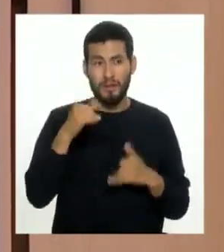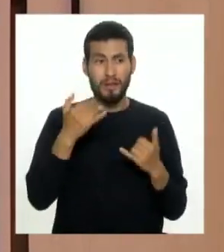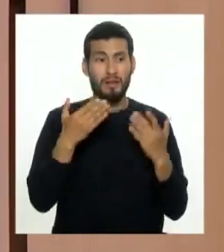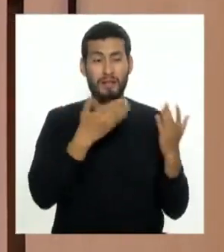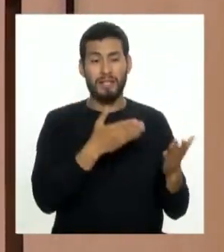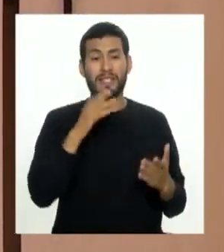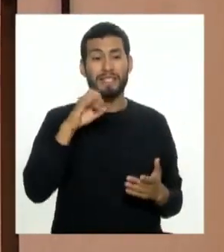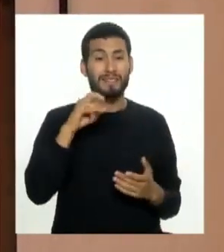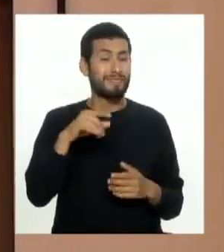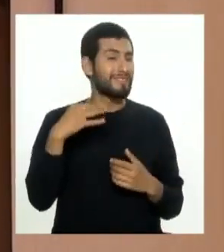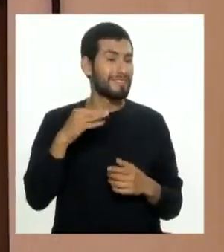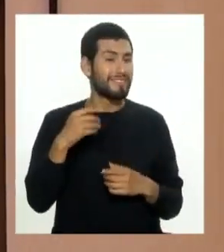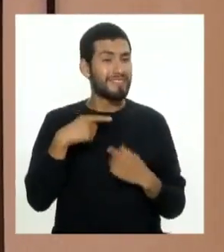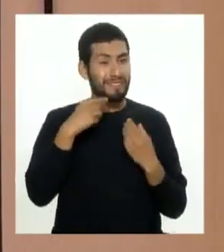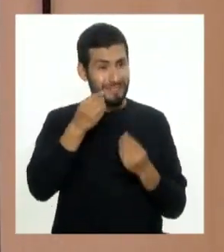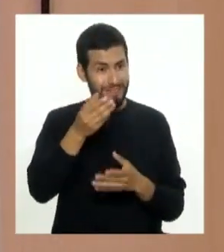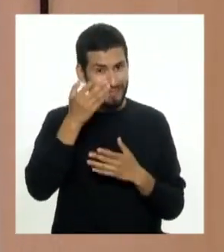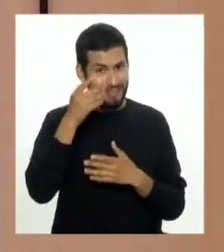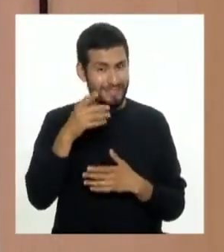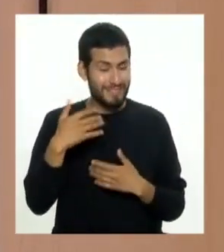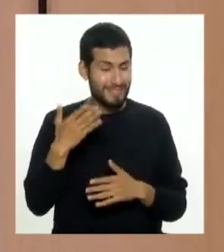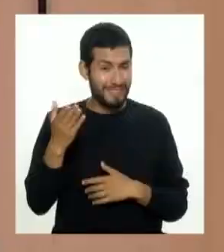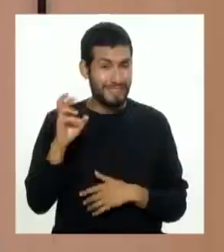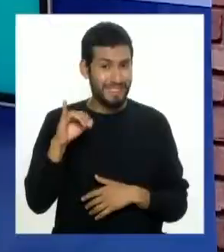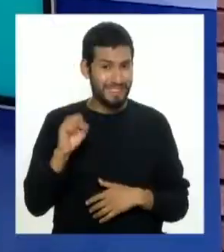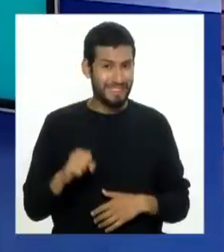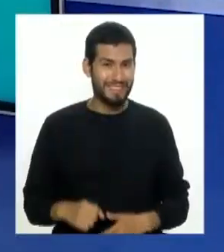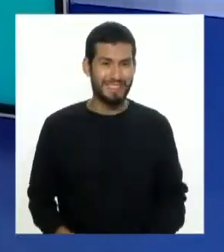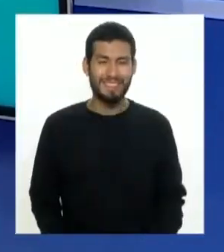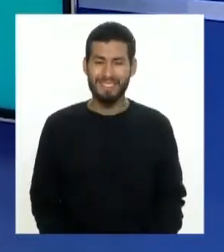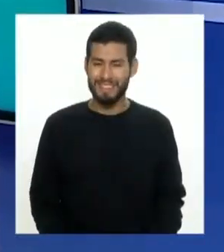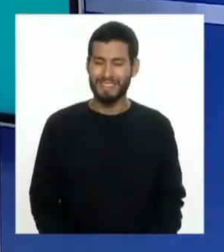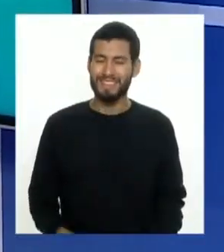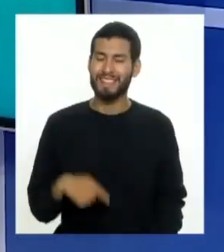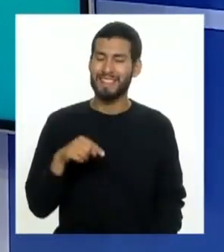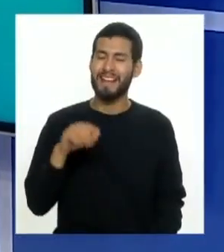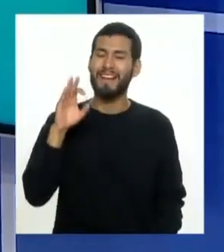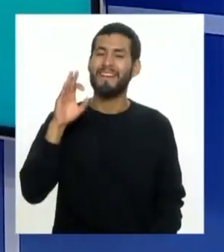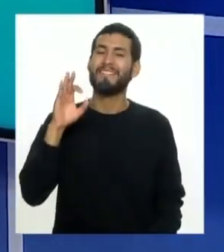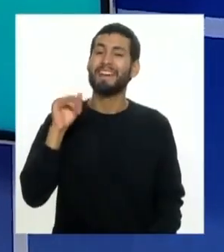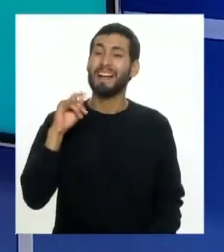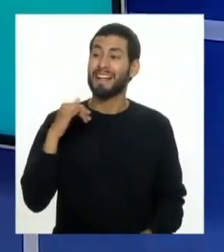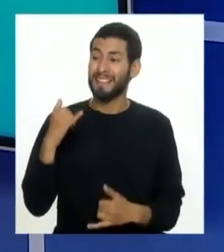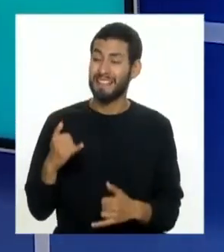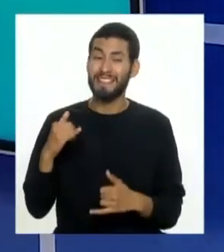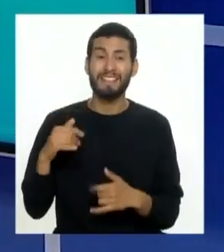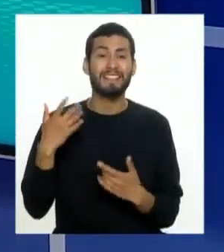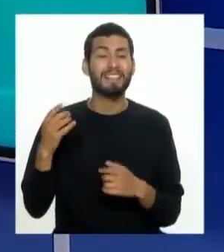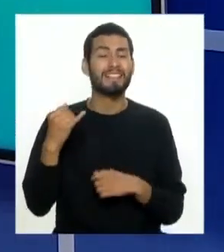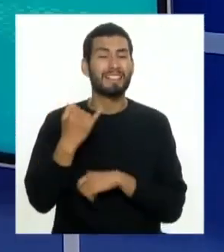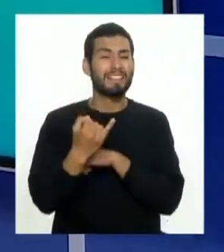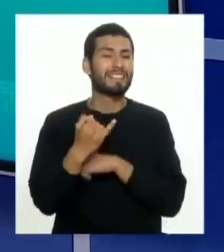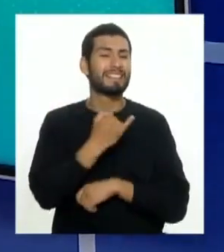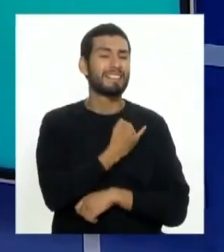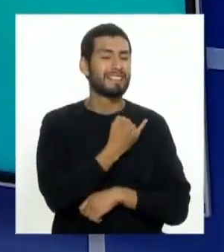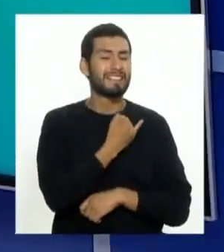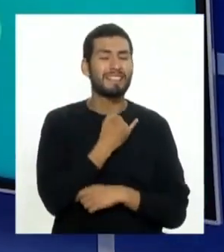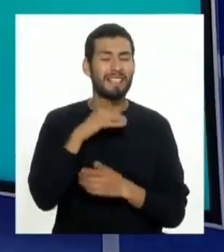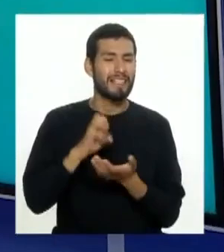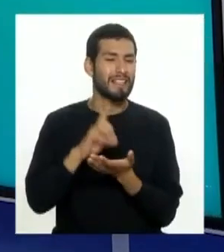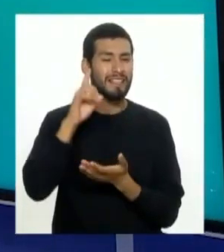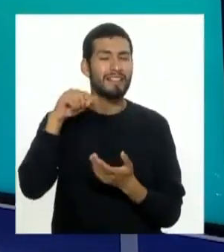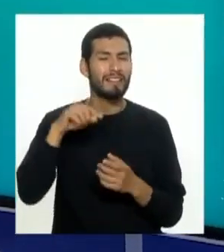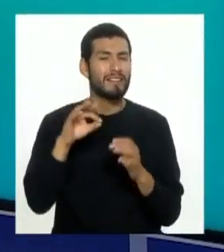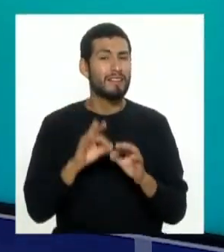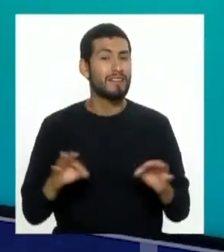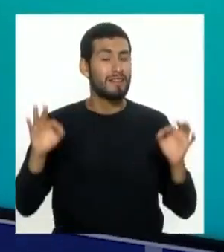nos vamos con Christopher, que como siempre nos trae buenísima información, Chris. Y es que mi querida Fátima, en la semana de la educación inicial y la importancia